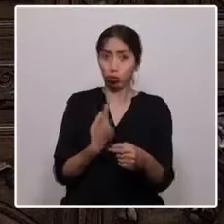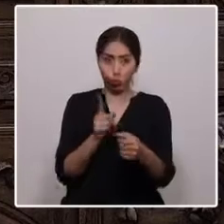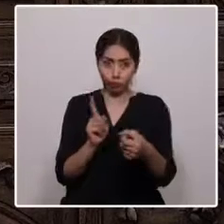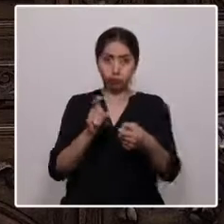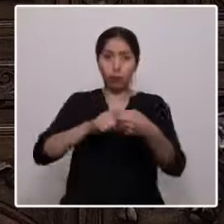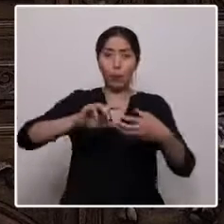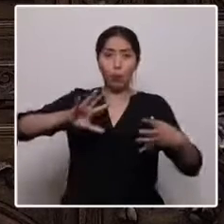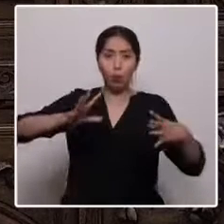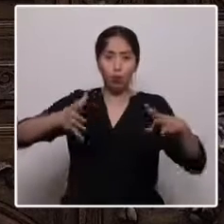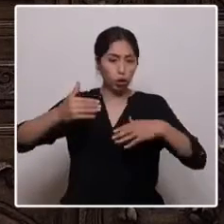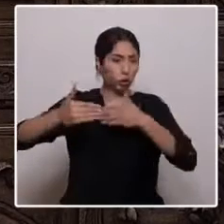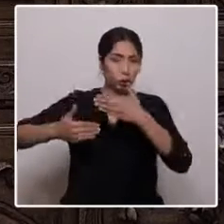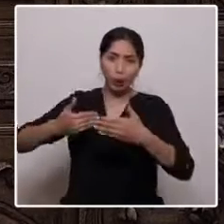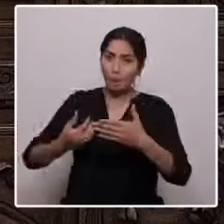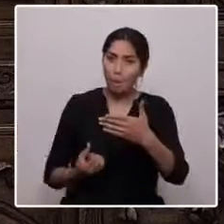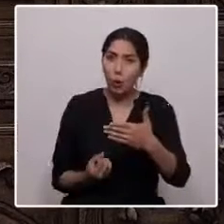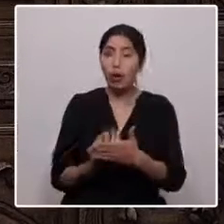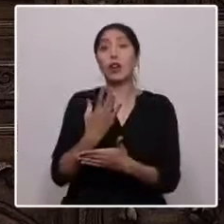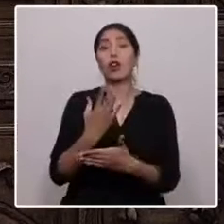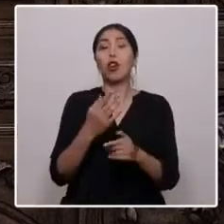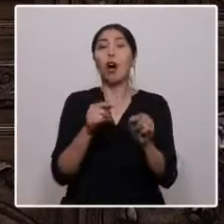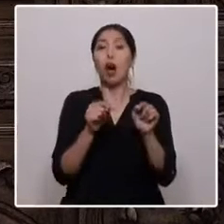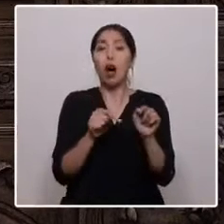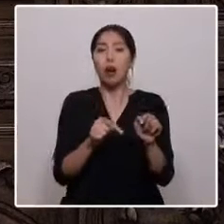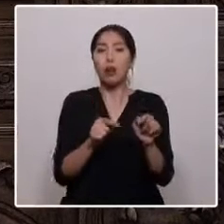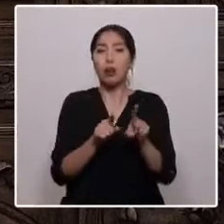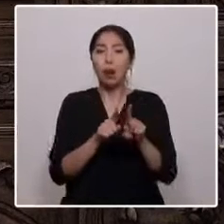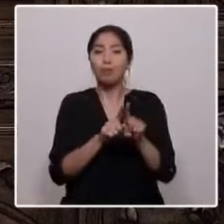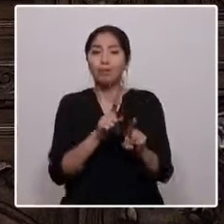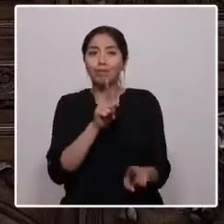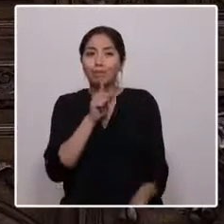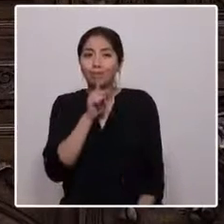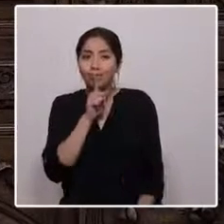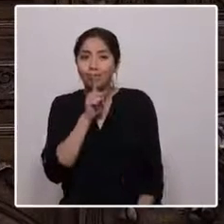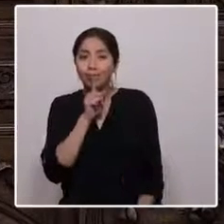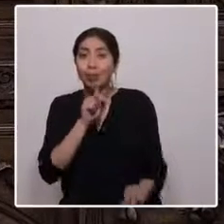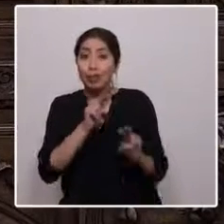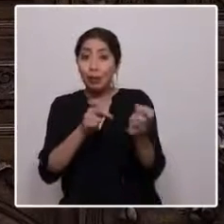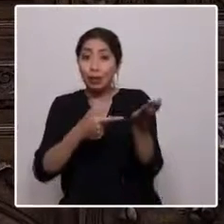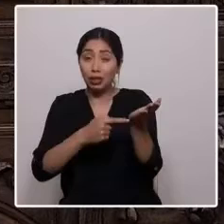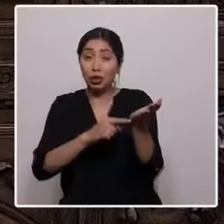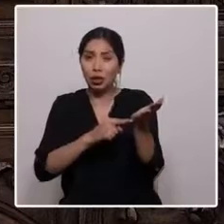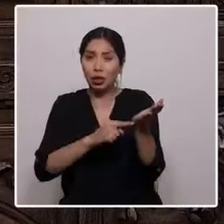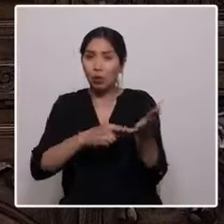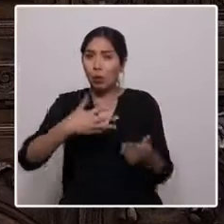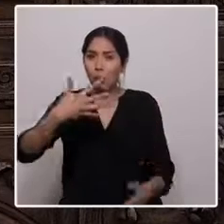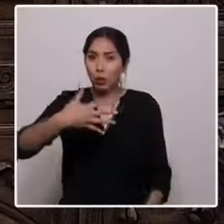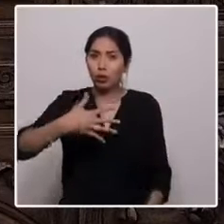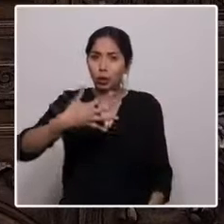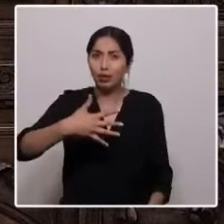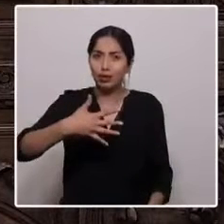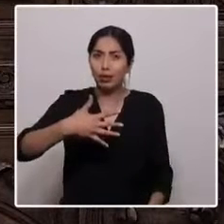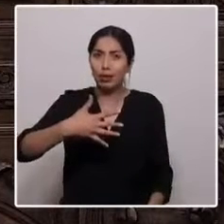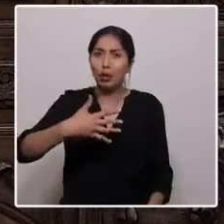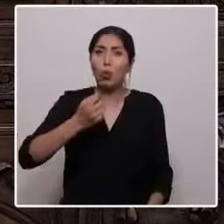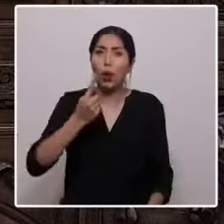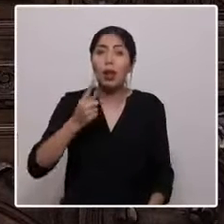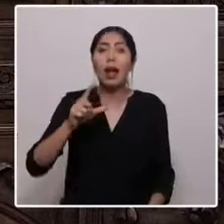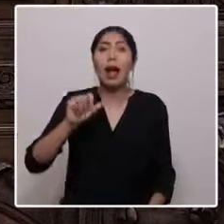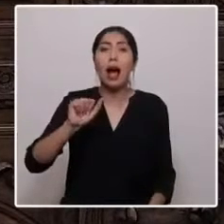han ido tomando una relevancia silenciosa pero sumamente relevante en nuestro ambiente social y político, los algoritmos,